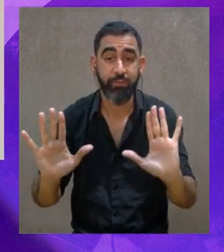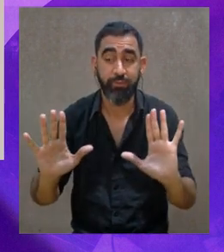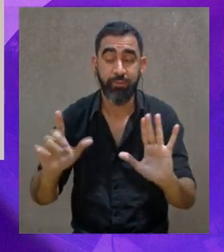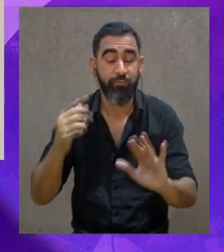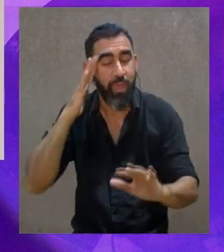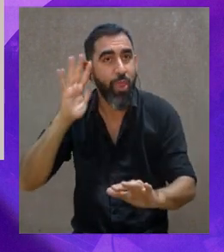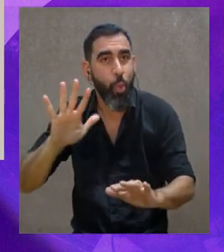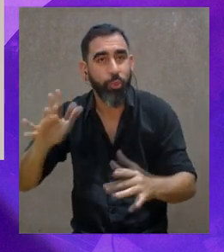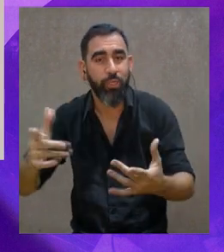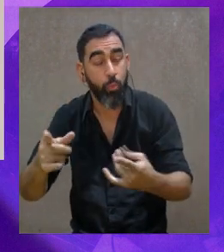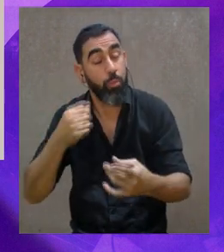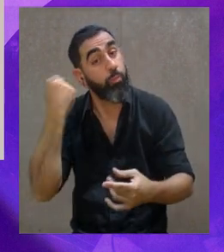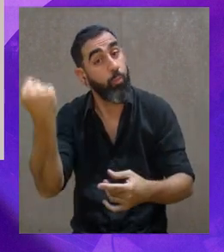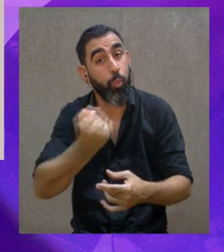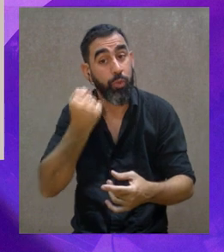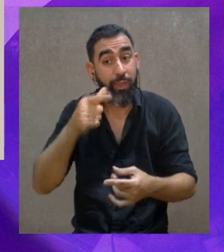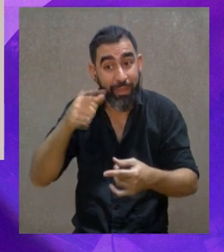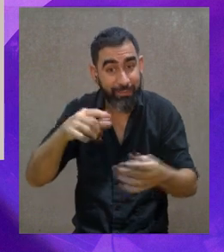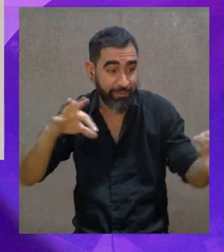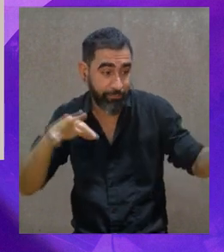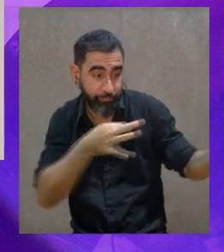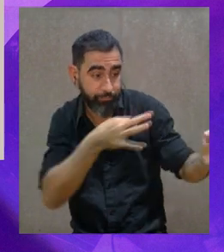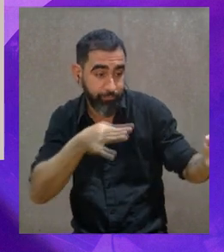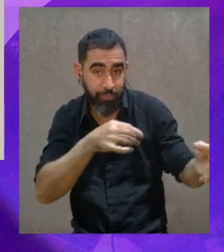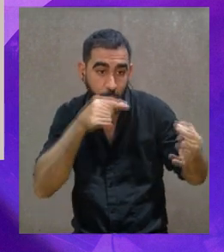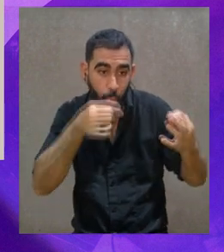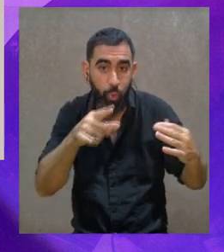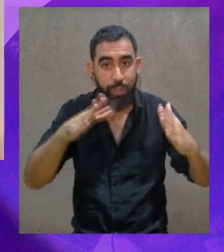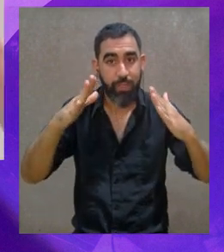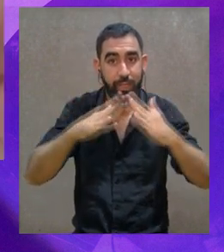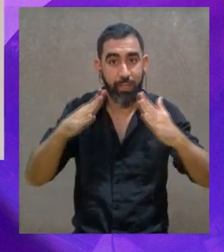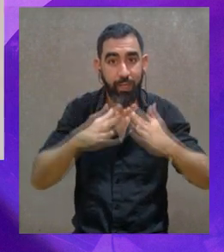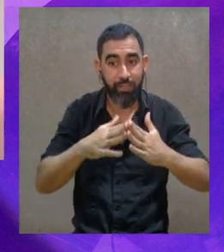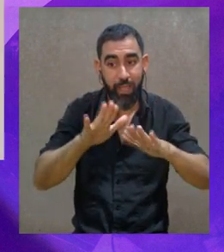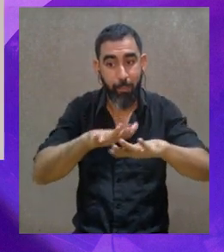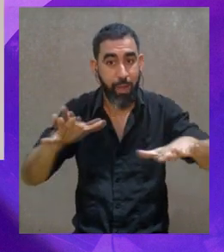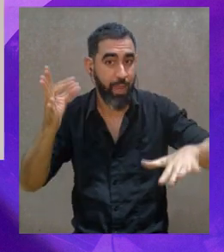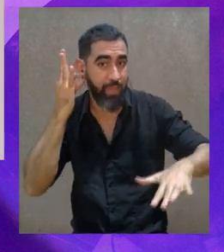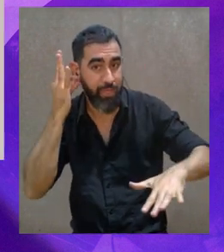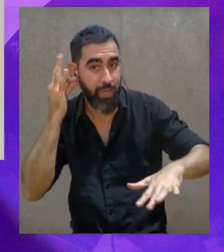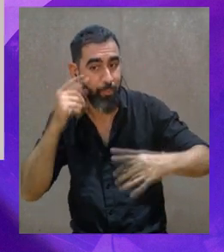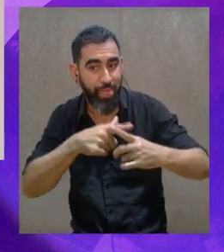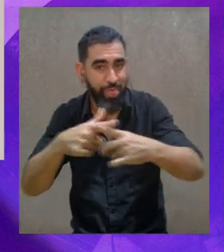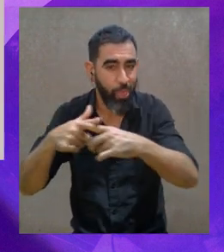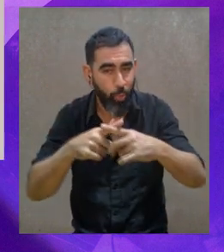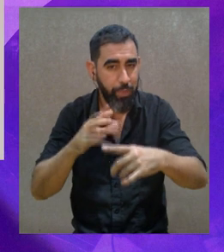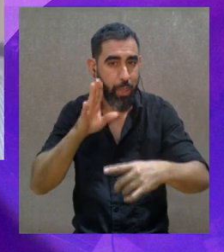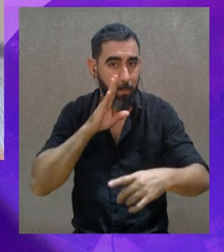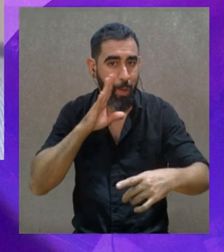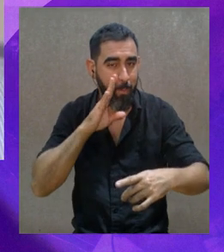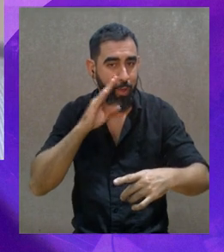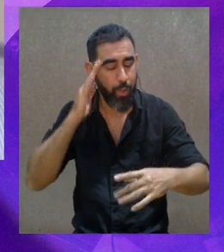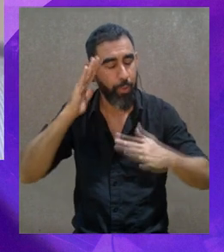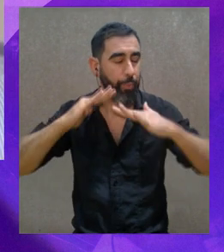es algo que me parece que sus palabras son mágicas y explican realmente cuál es el proceso.